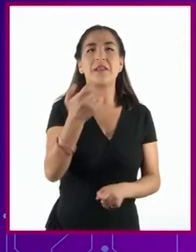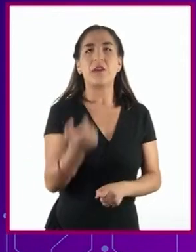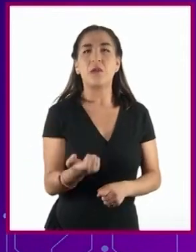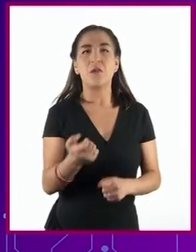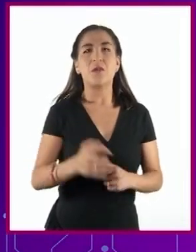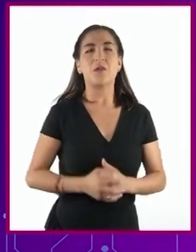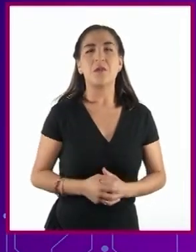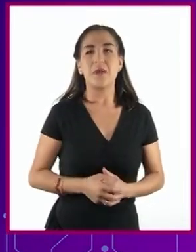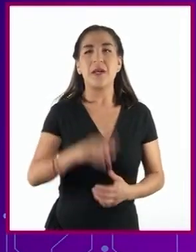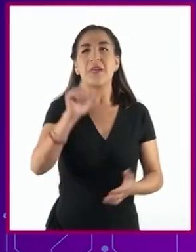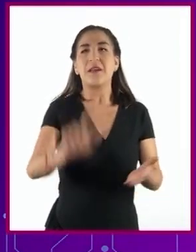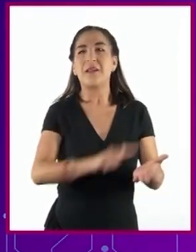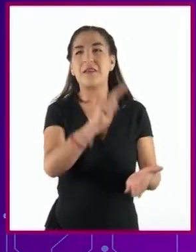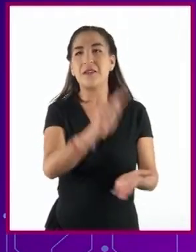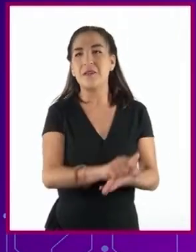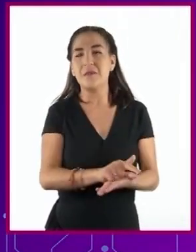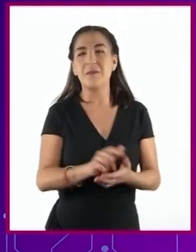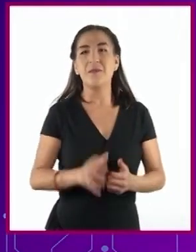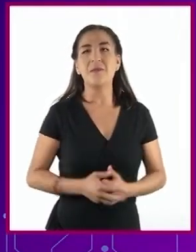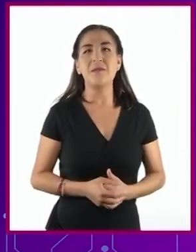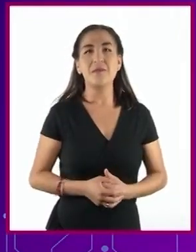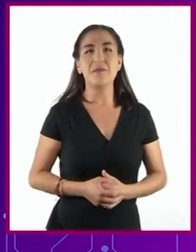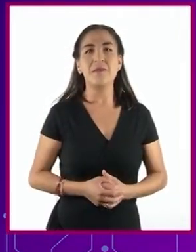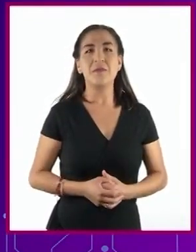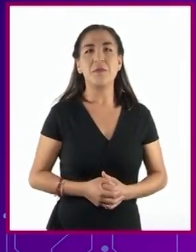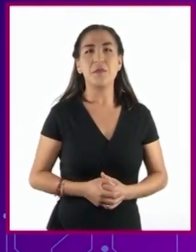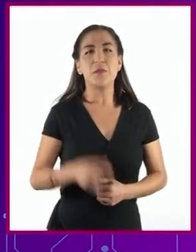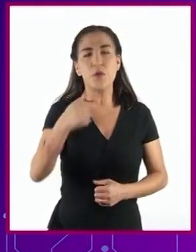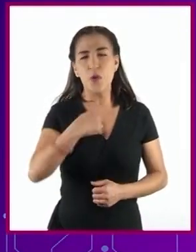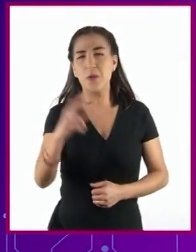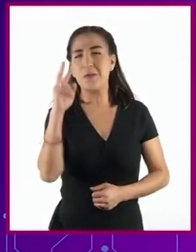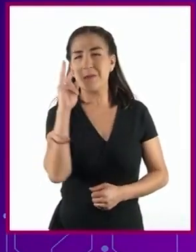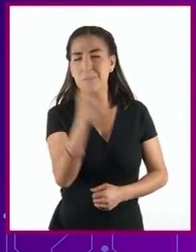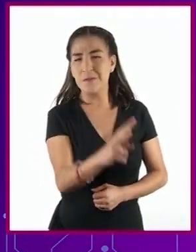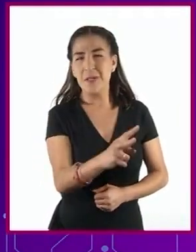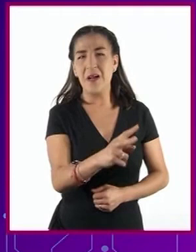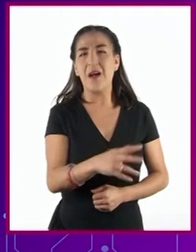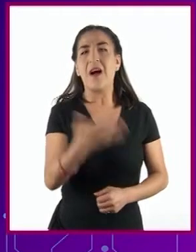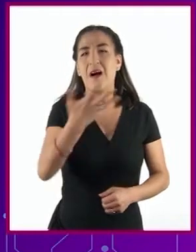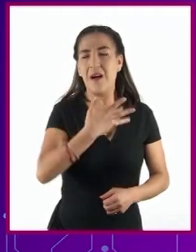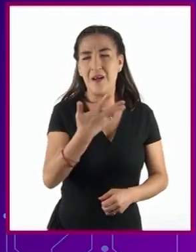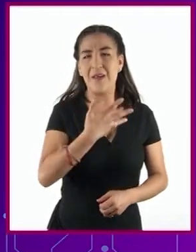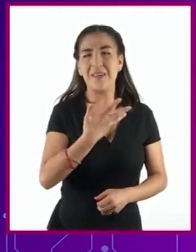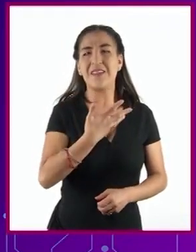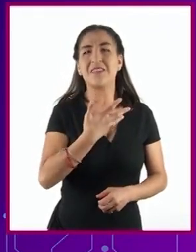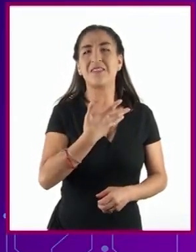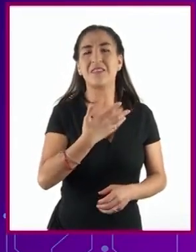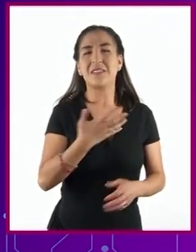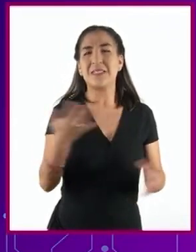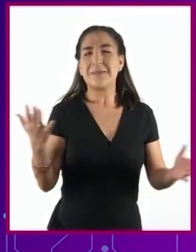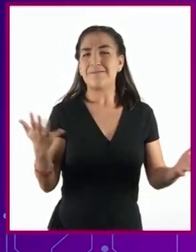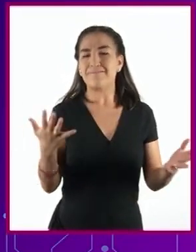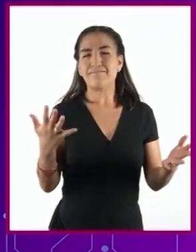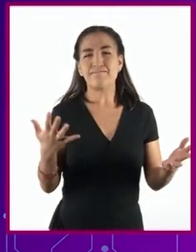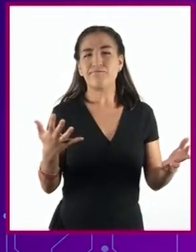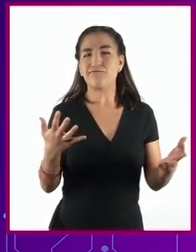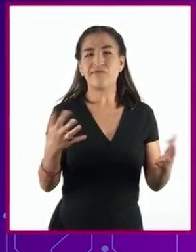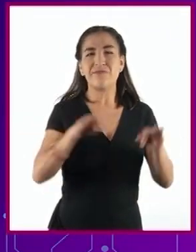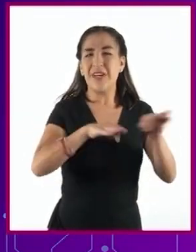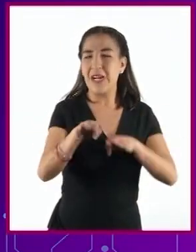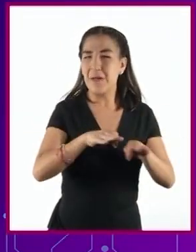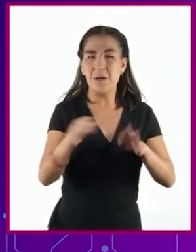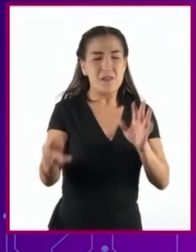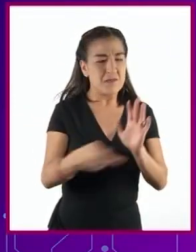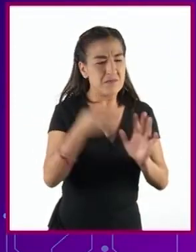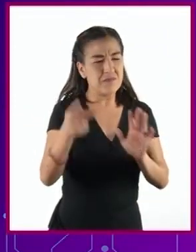legales. He notado que ha habido una gran recurrencia de condiciones